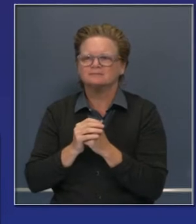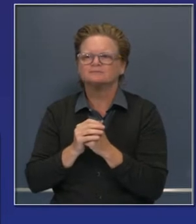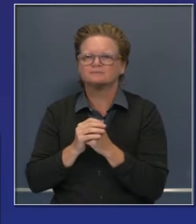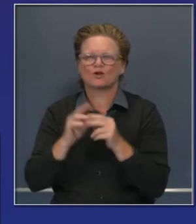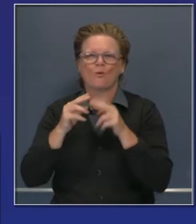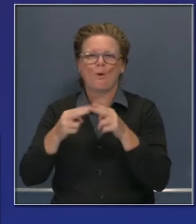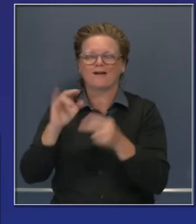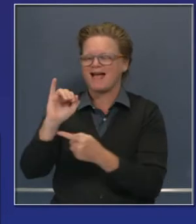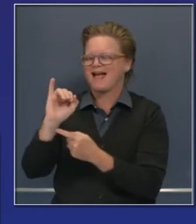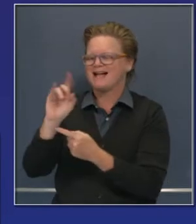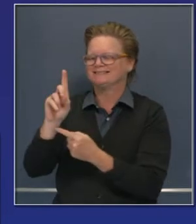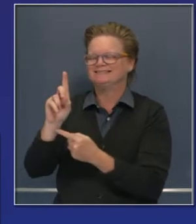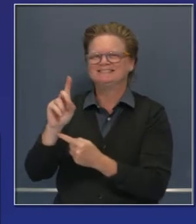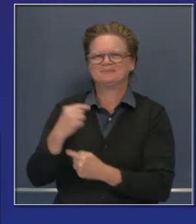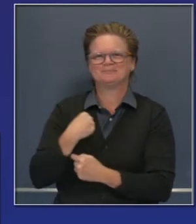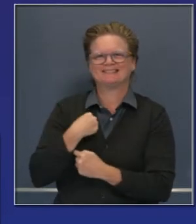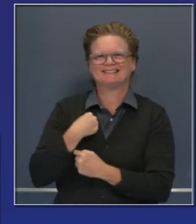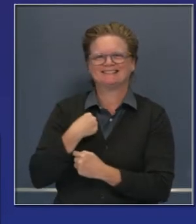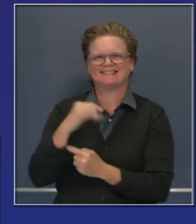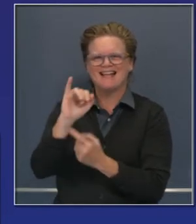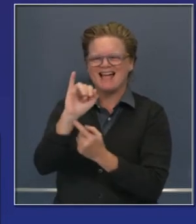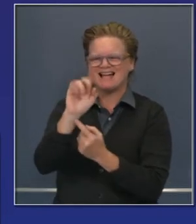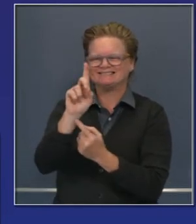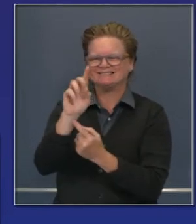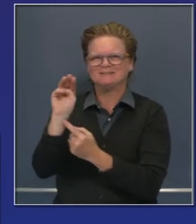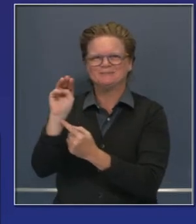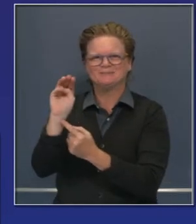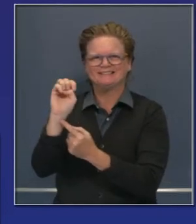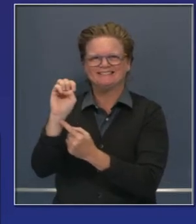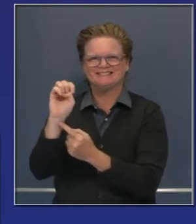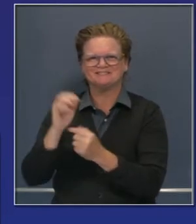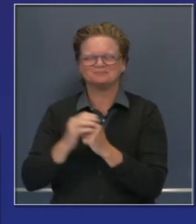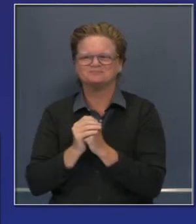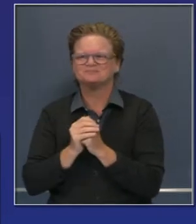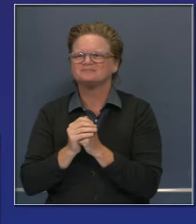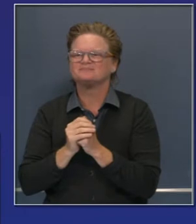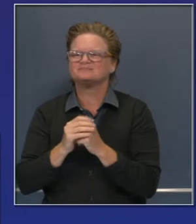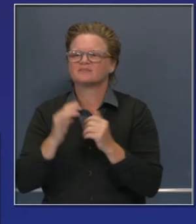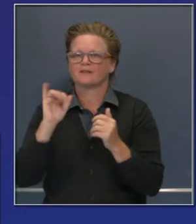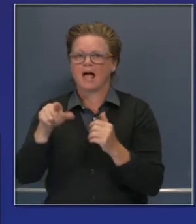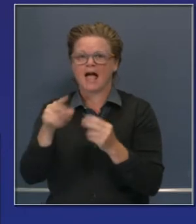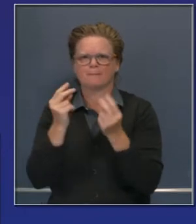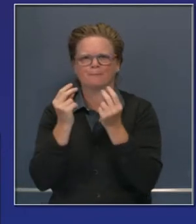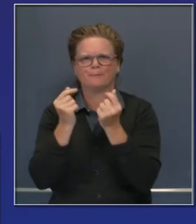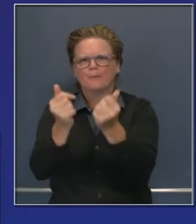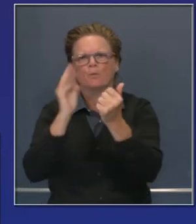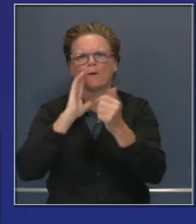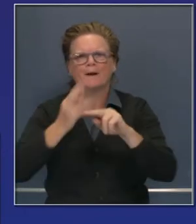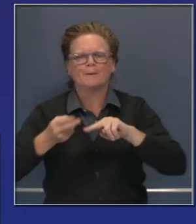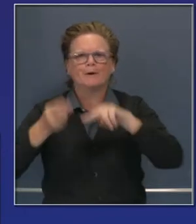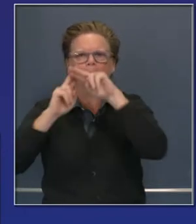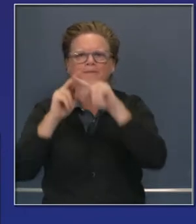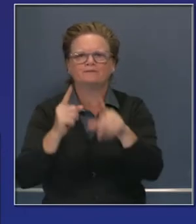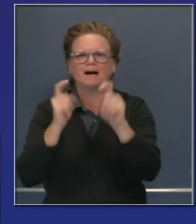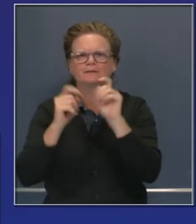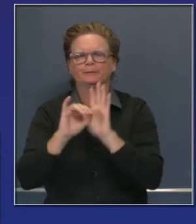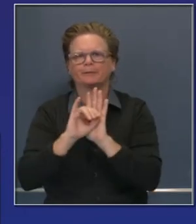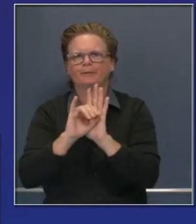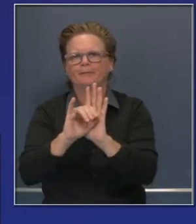de las nuevas solicitudes automáticamente. Hay requisitos bajo este nuevo sistema